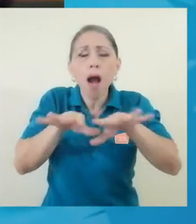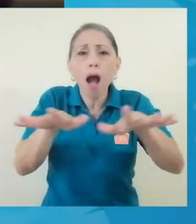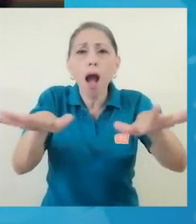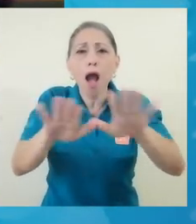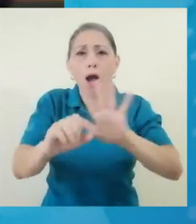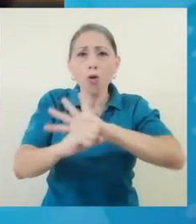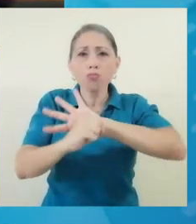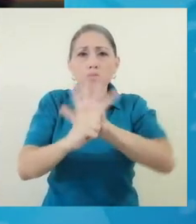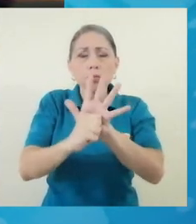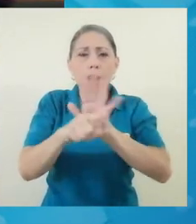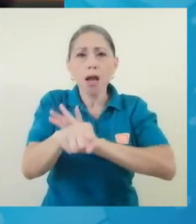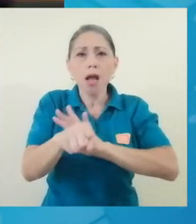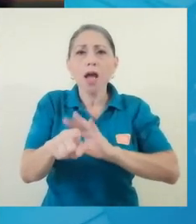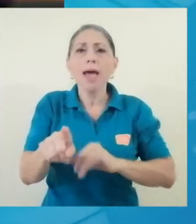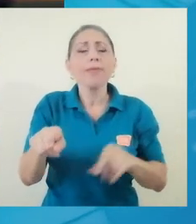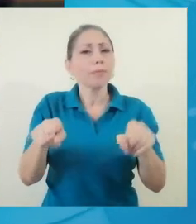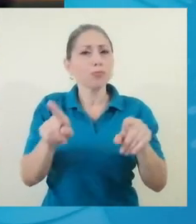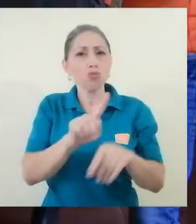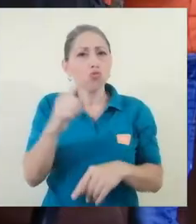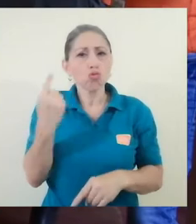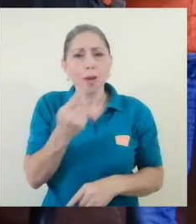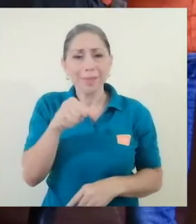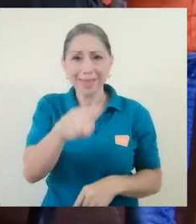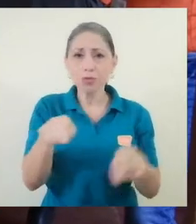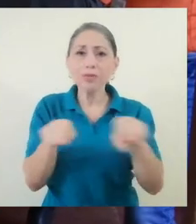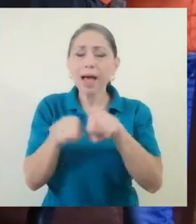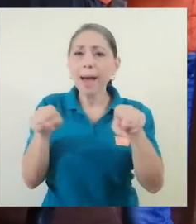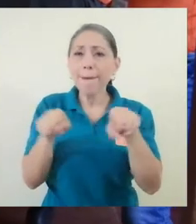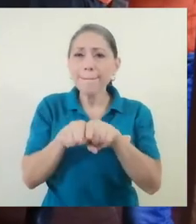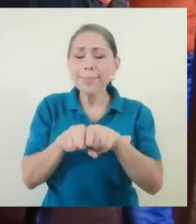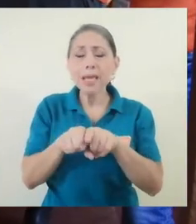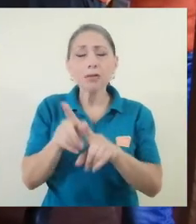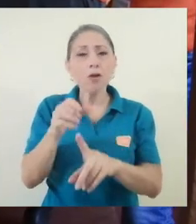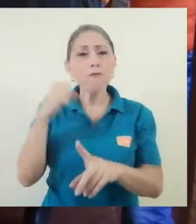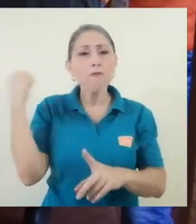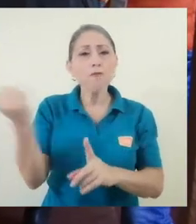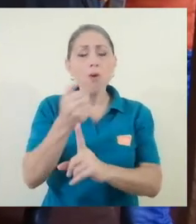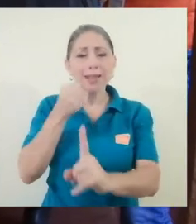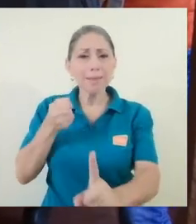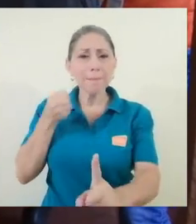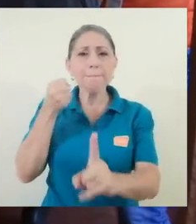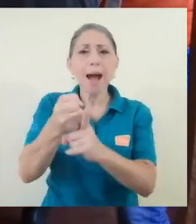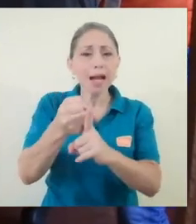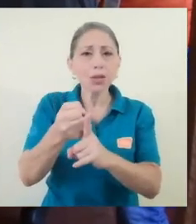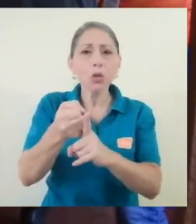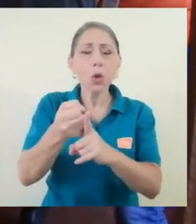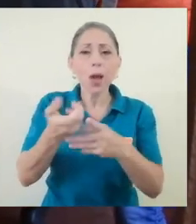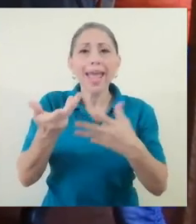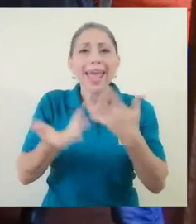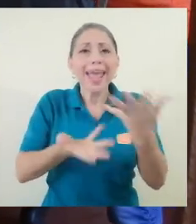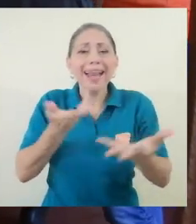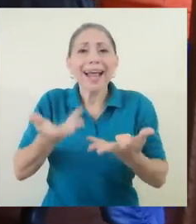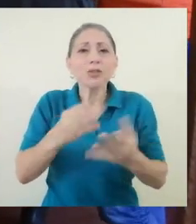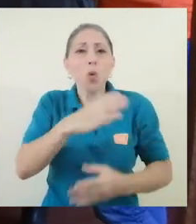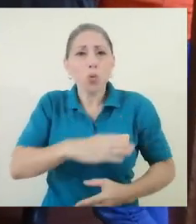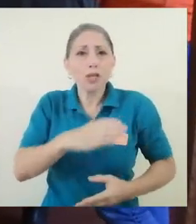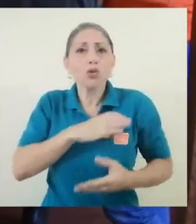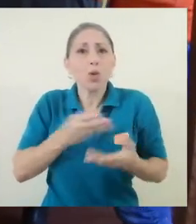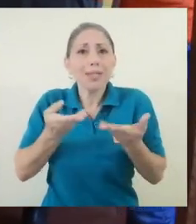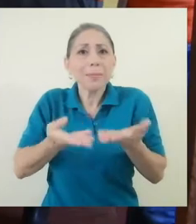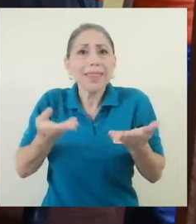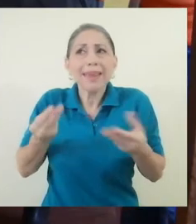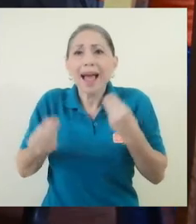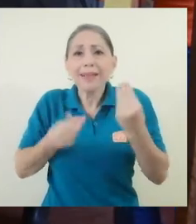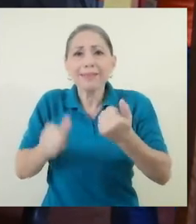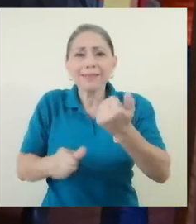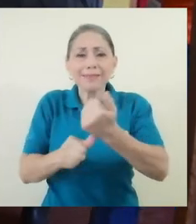-19, sino que también hay un impacto fuerte en las condiciones materiales de existencia que tienen las poblaciones.